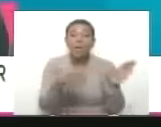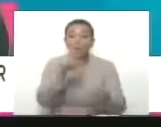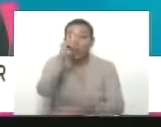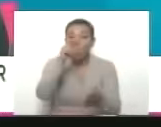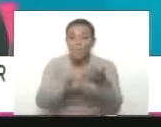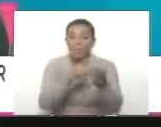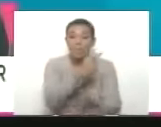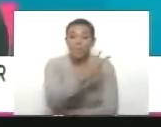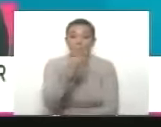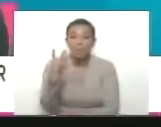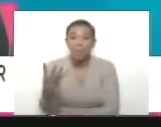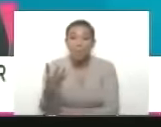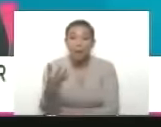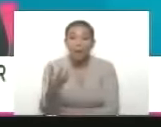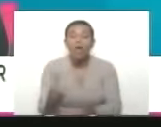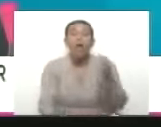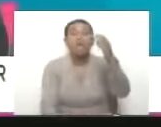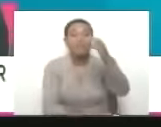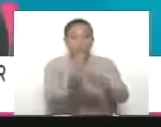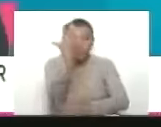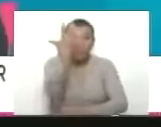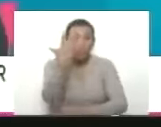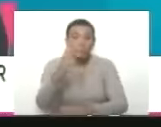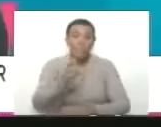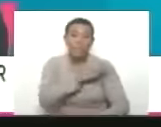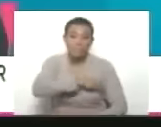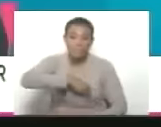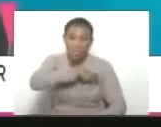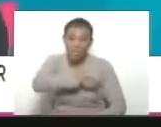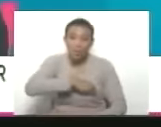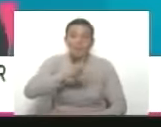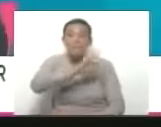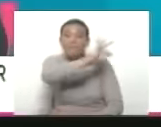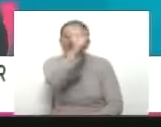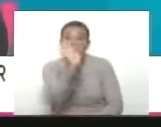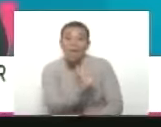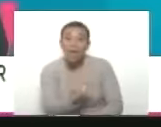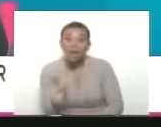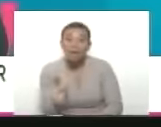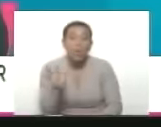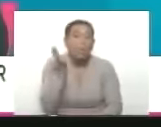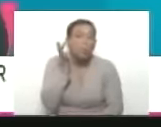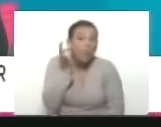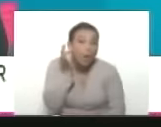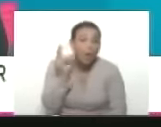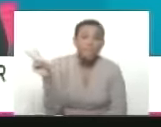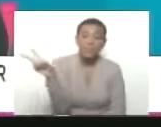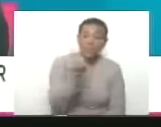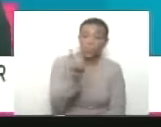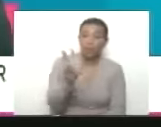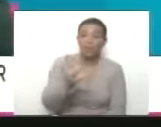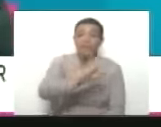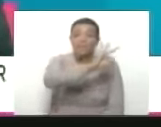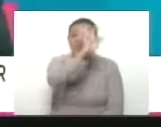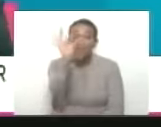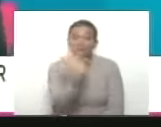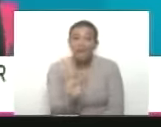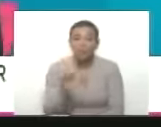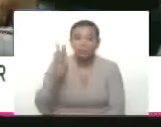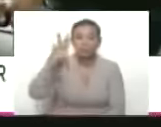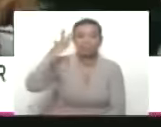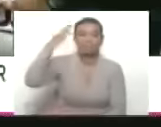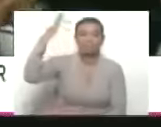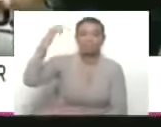2024 a la fundación de la gran federación venezolana de mujeres de Venezuela un sueño